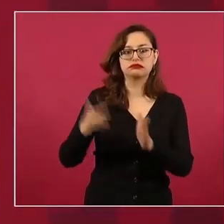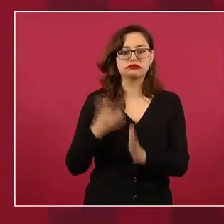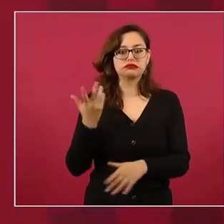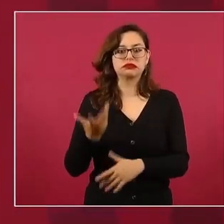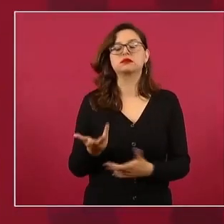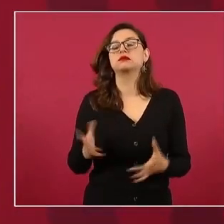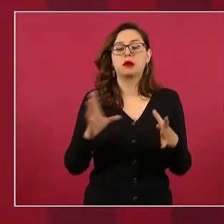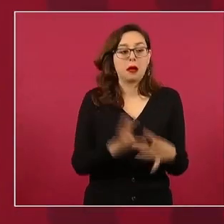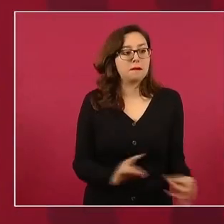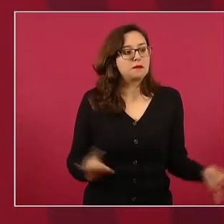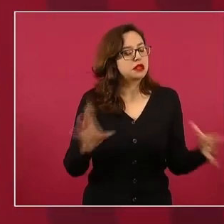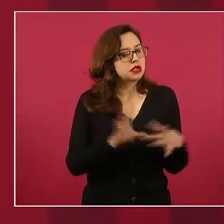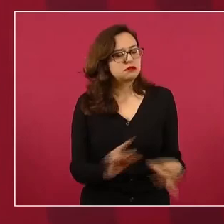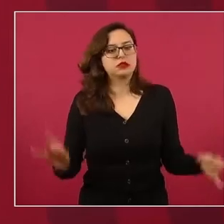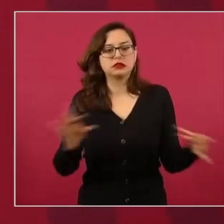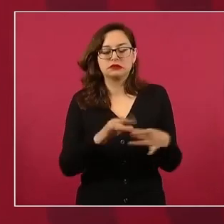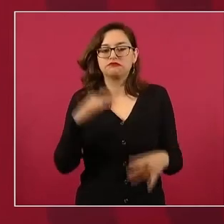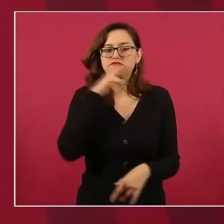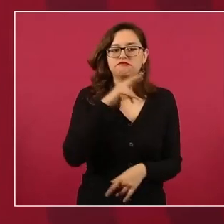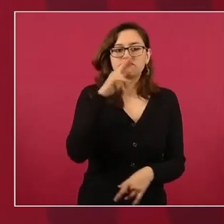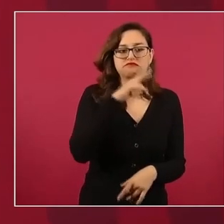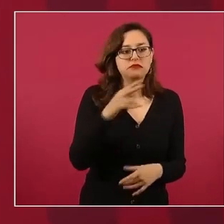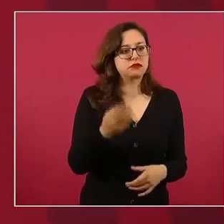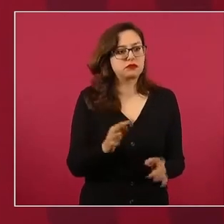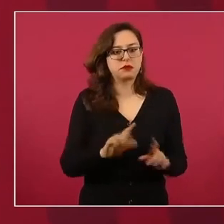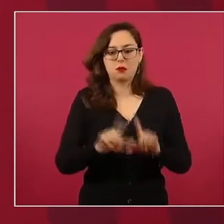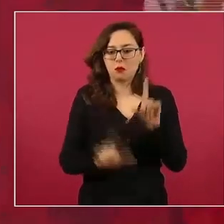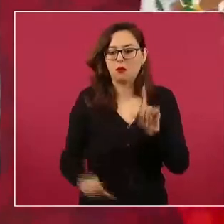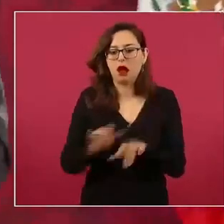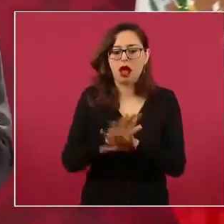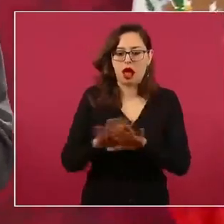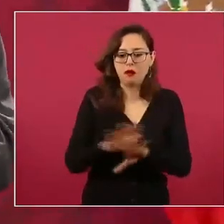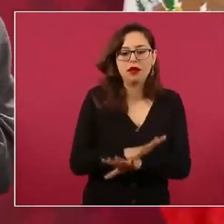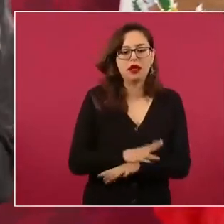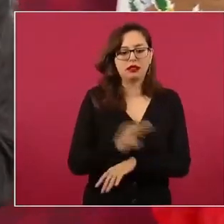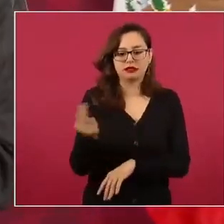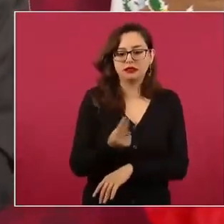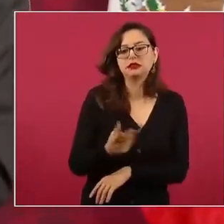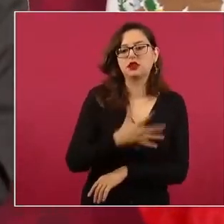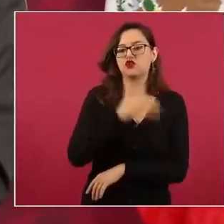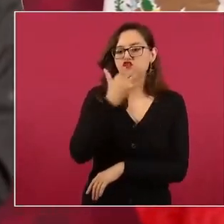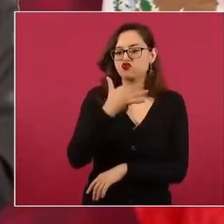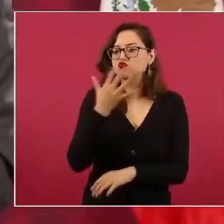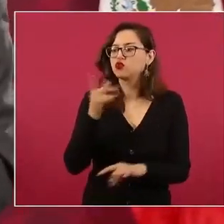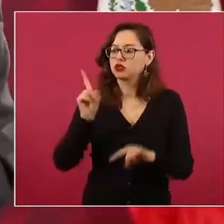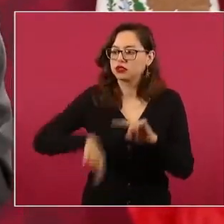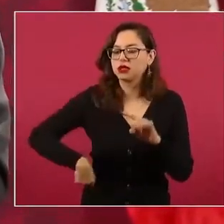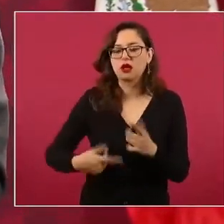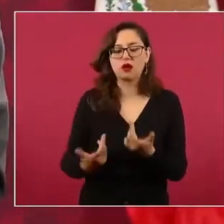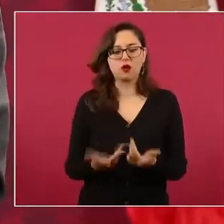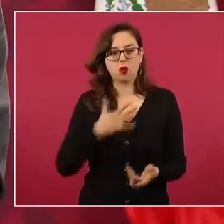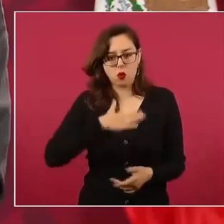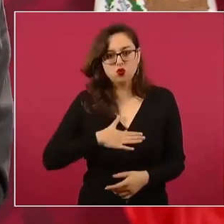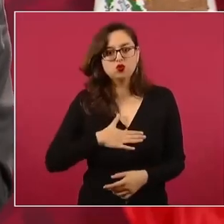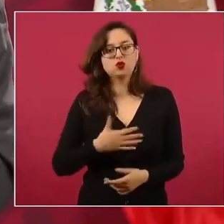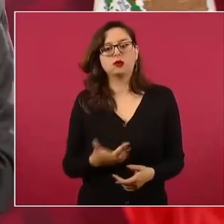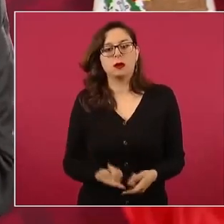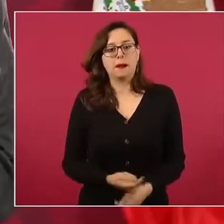justicia y acabar con la corrupción. Y ya entregaba yo el volante